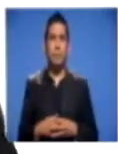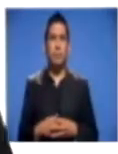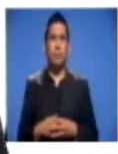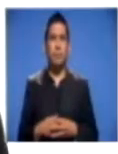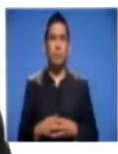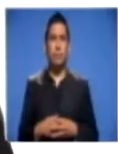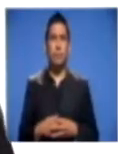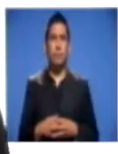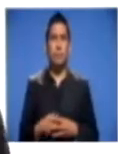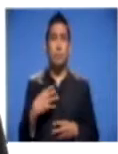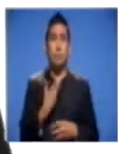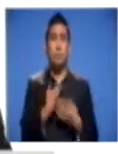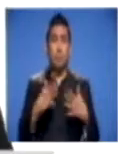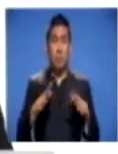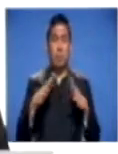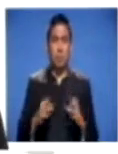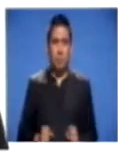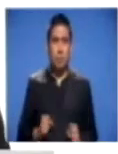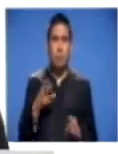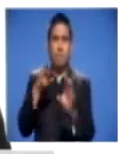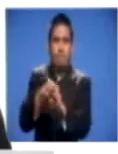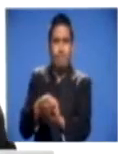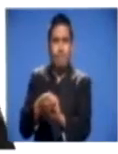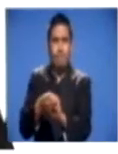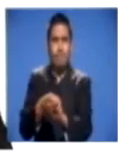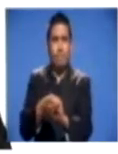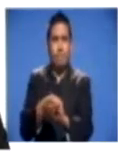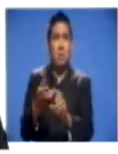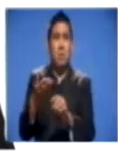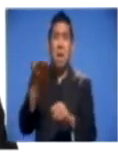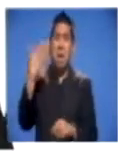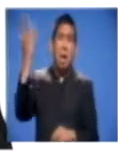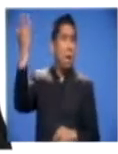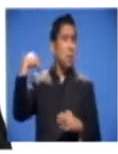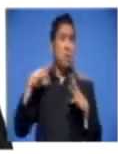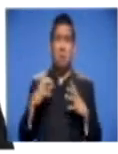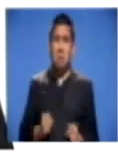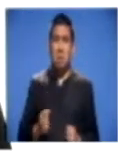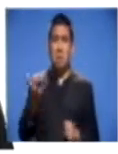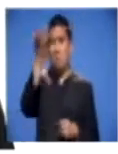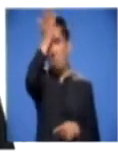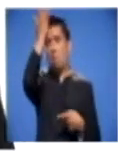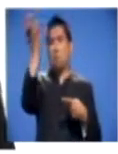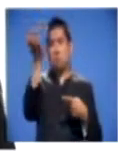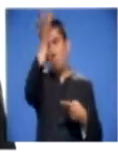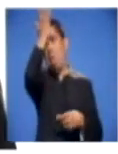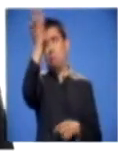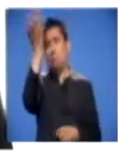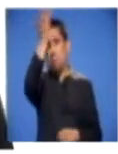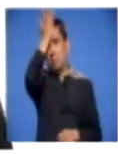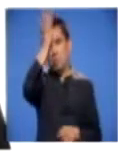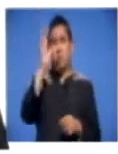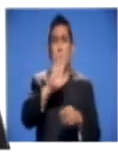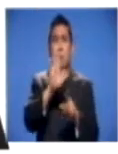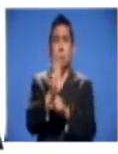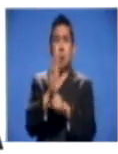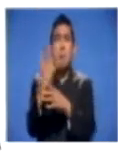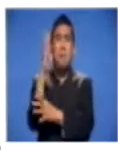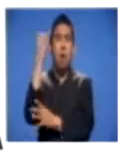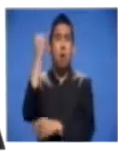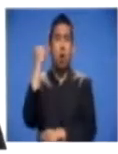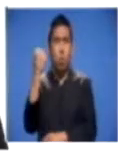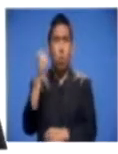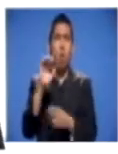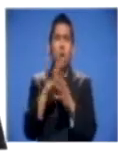Llegamos al gobierno luego que gobiernos anteriores fracasaron con sus manos duras y supermanos